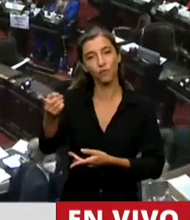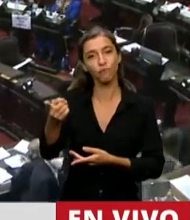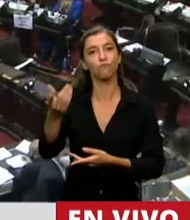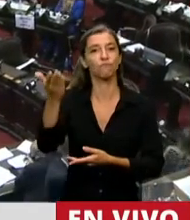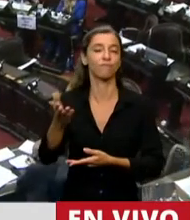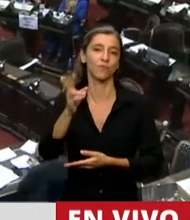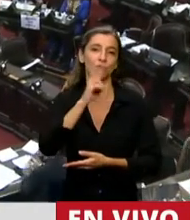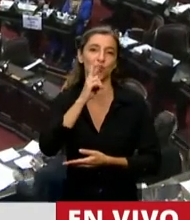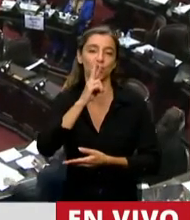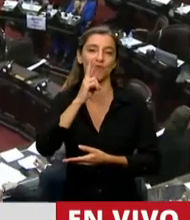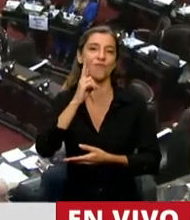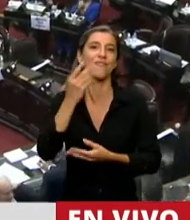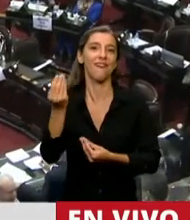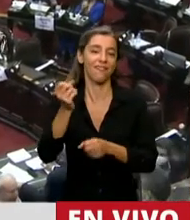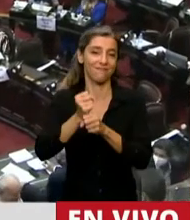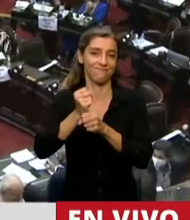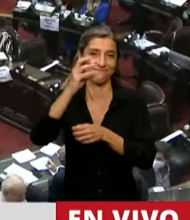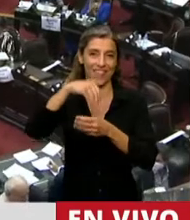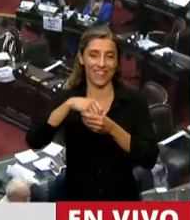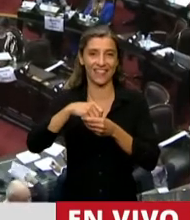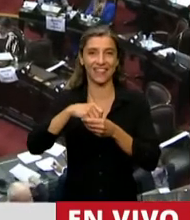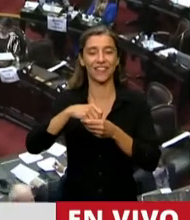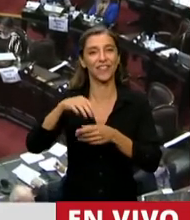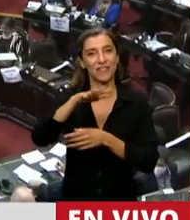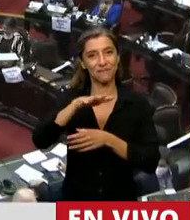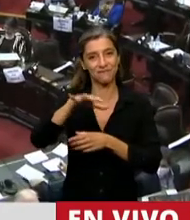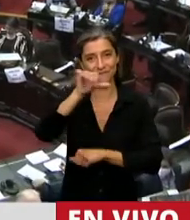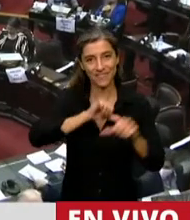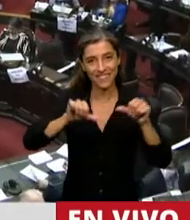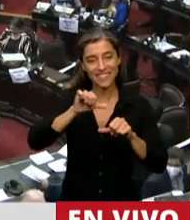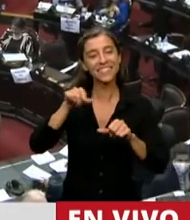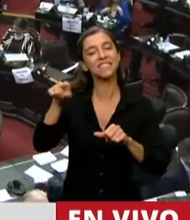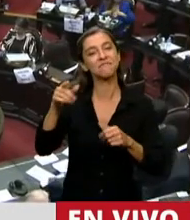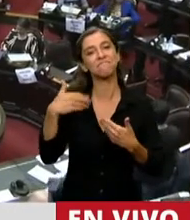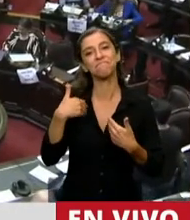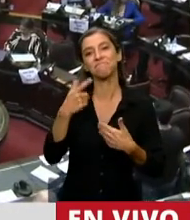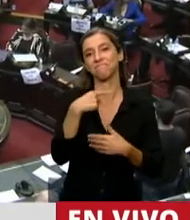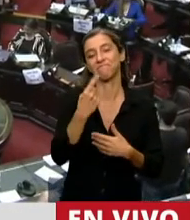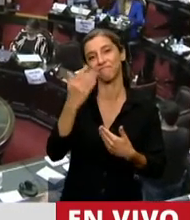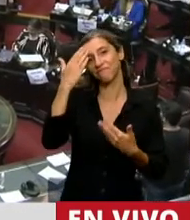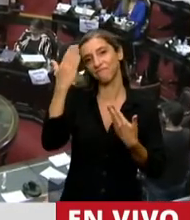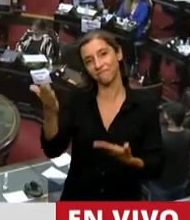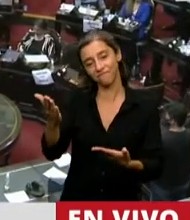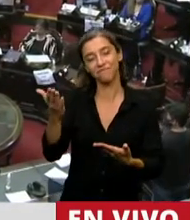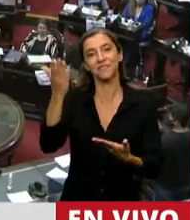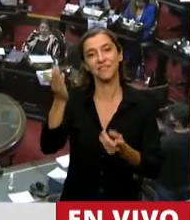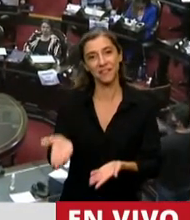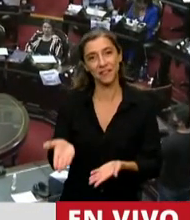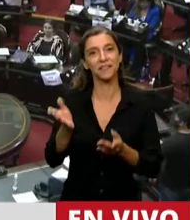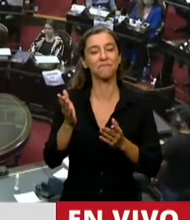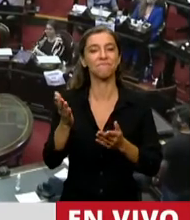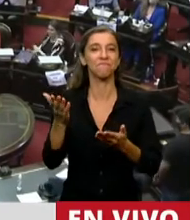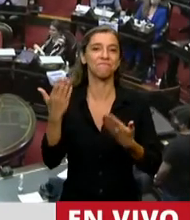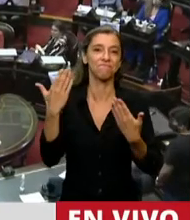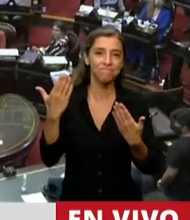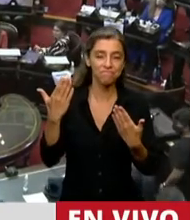en la ciencia. Con lo cual nos unimos en felicitarle y en congratularnos como argentinos